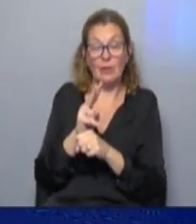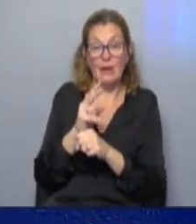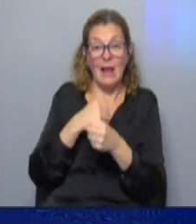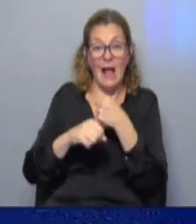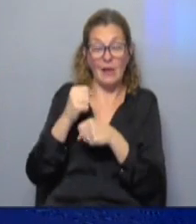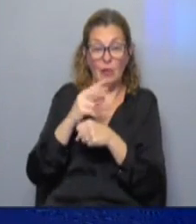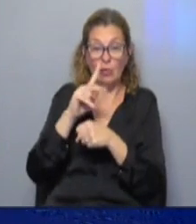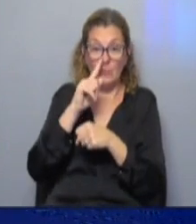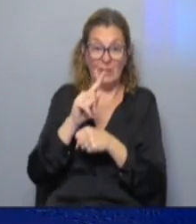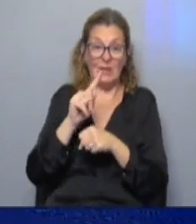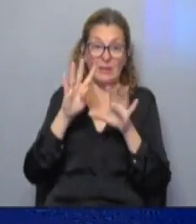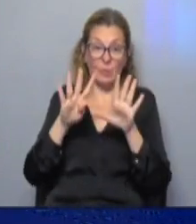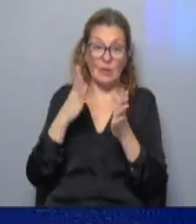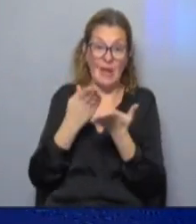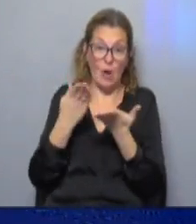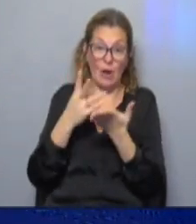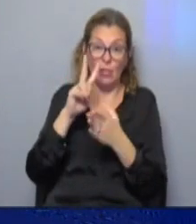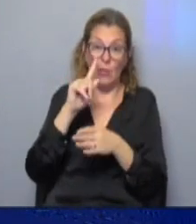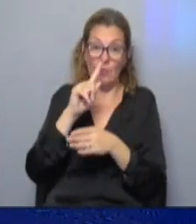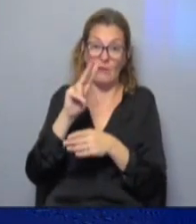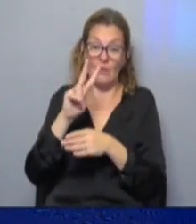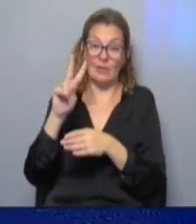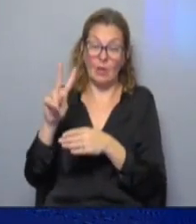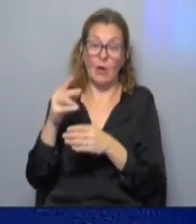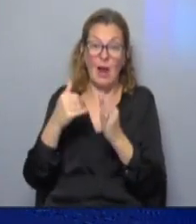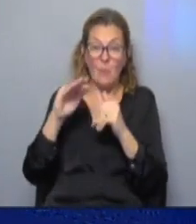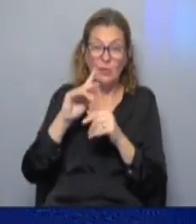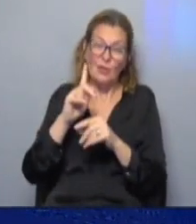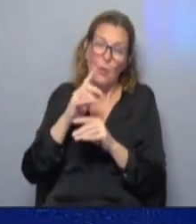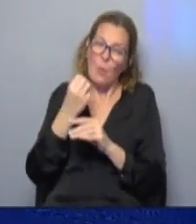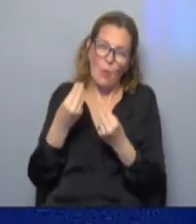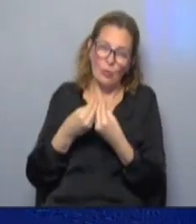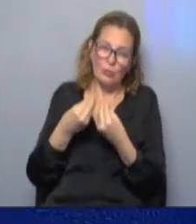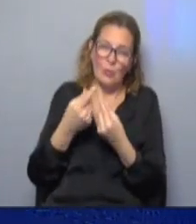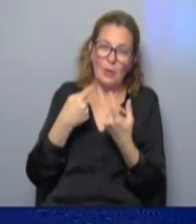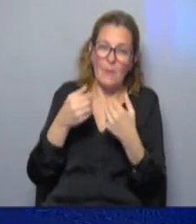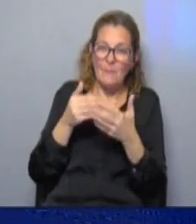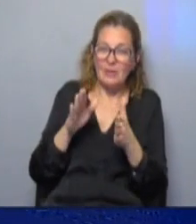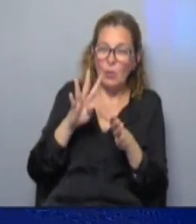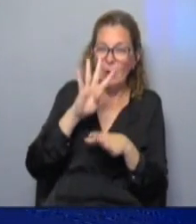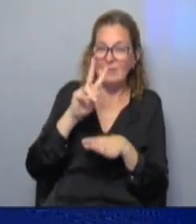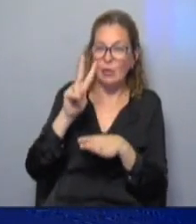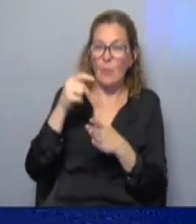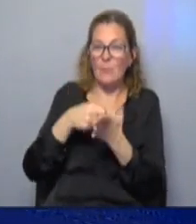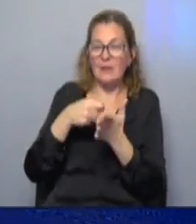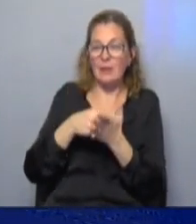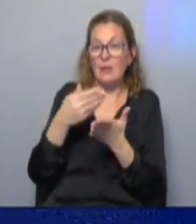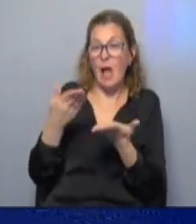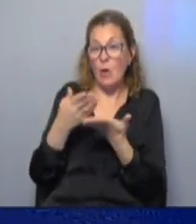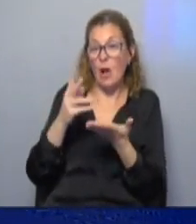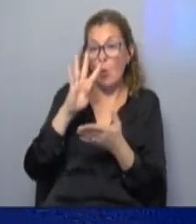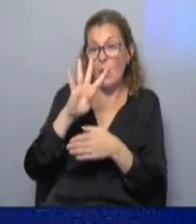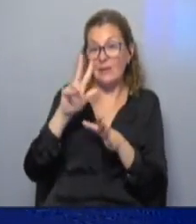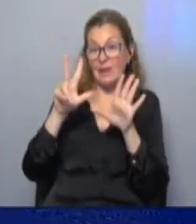2019 y lo que sucede ahora en 2022 en realidad el aumento no fue tanto porque comenzó costando 42 pesos y ahora cuesta 48